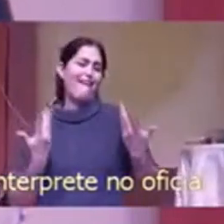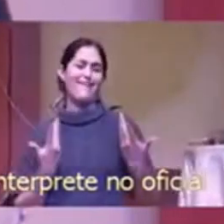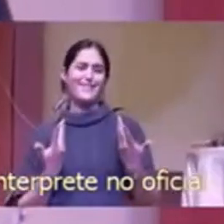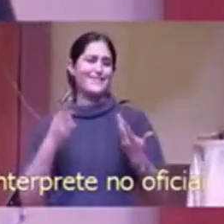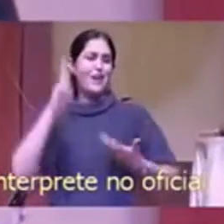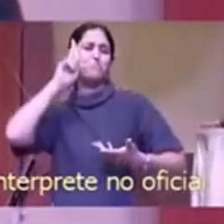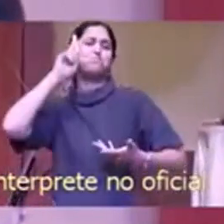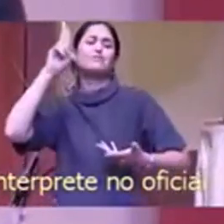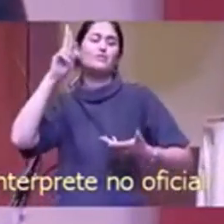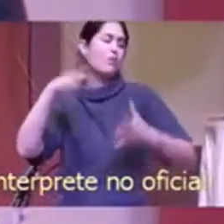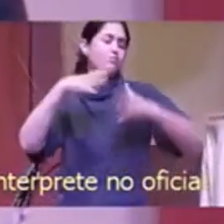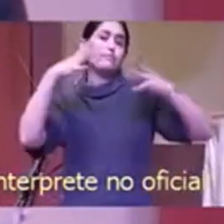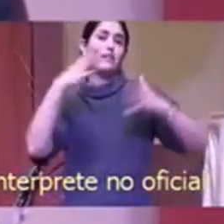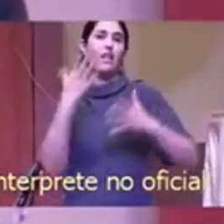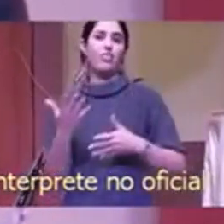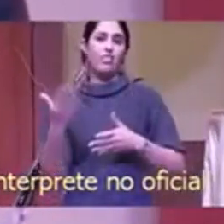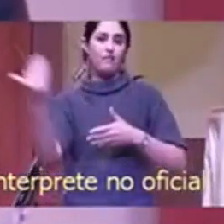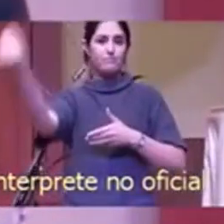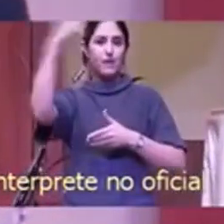Me honra estar aquí.